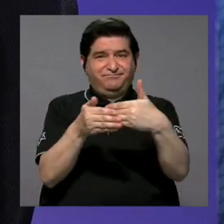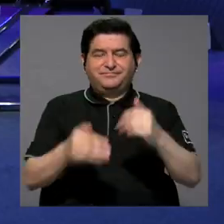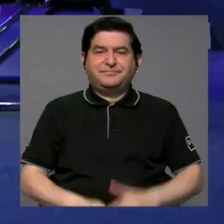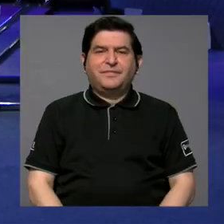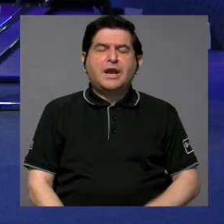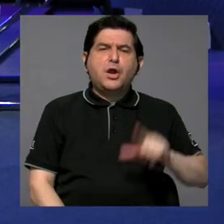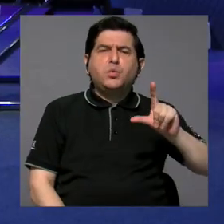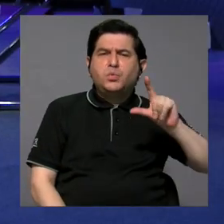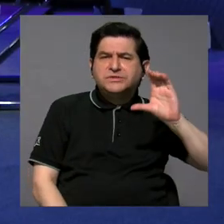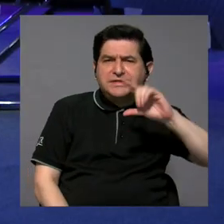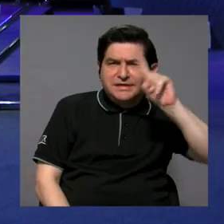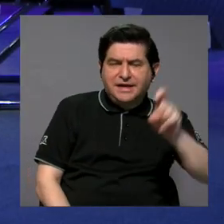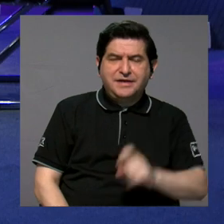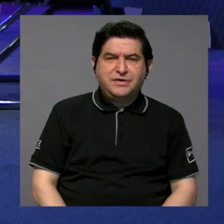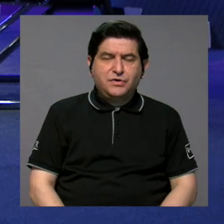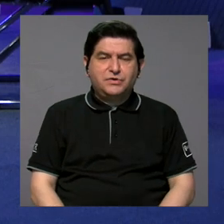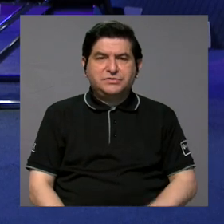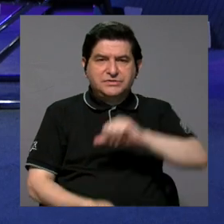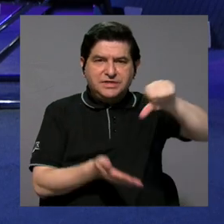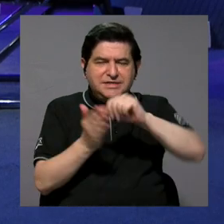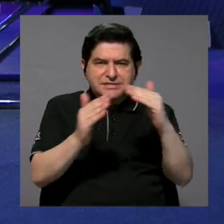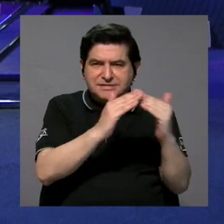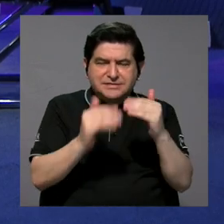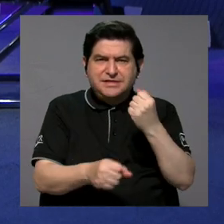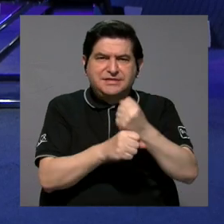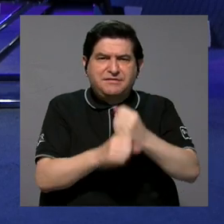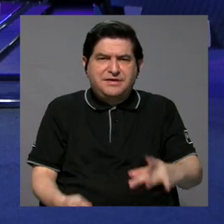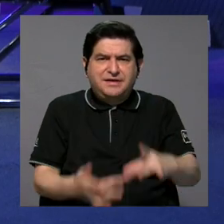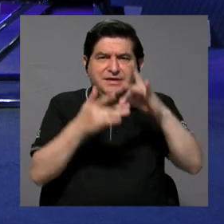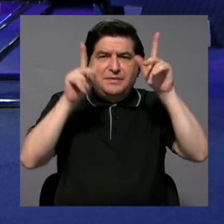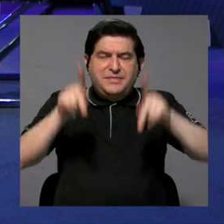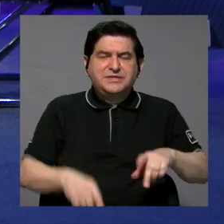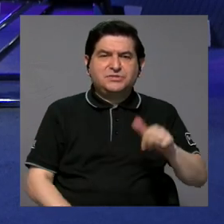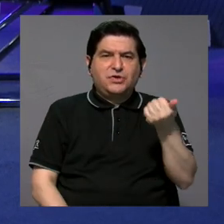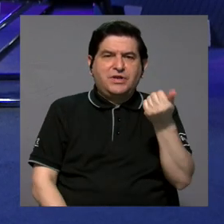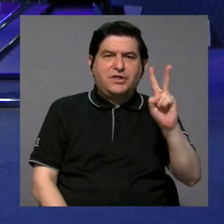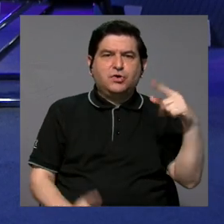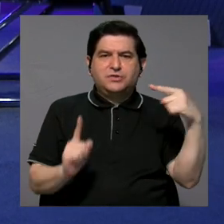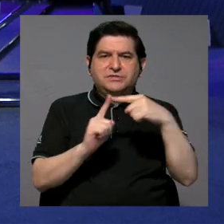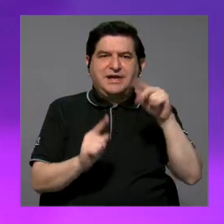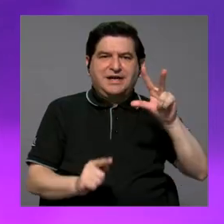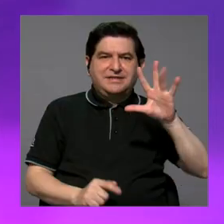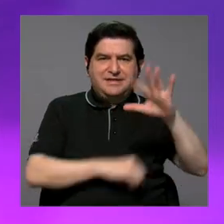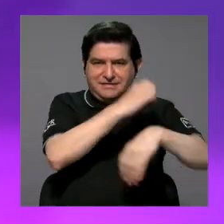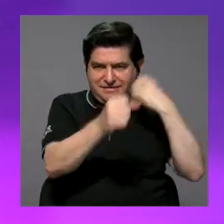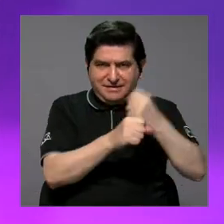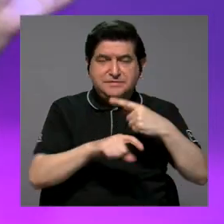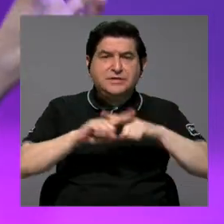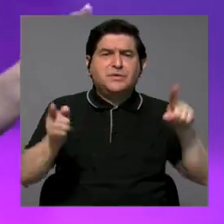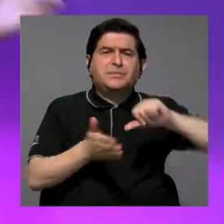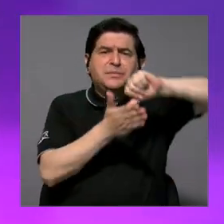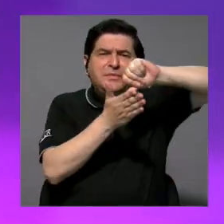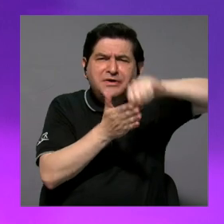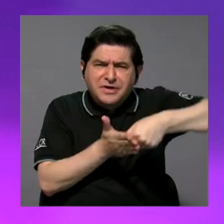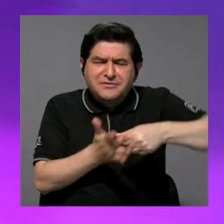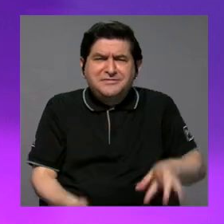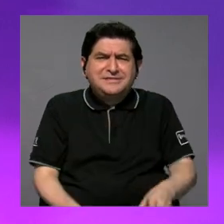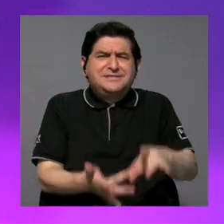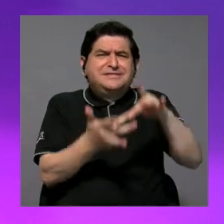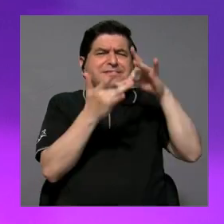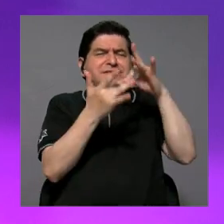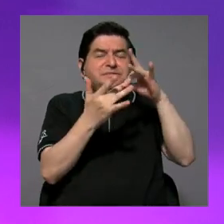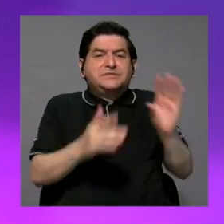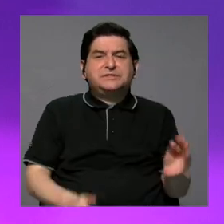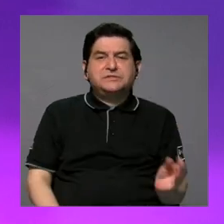Luis Carlos, estos centros cívicos trabajan especialmente con personas de 12 a 35 años, pero también se hace un énfasis muy particular